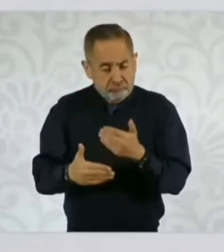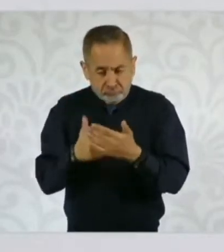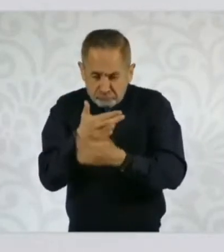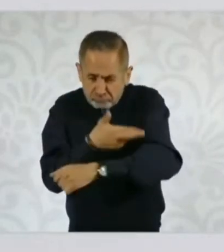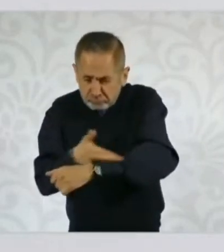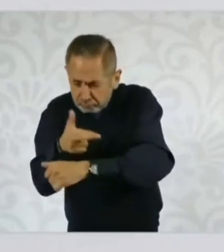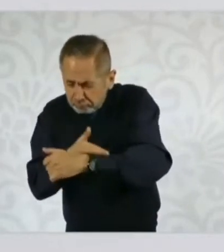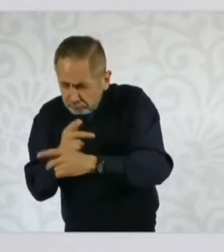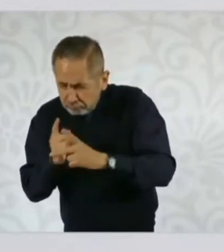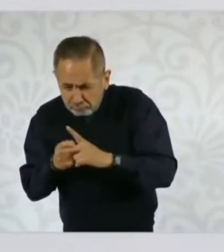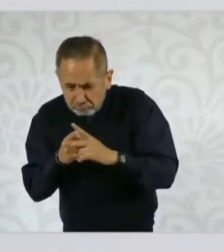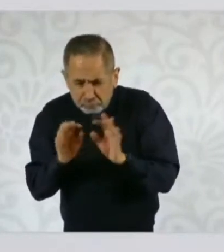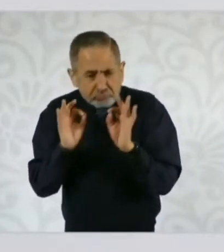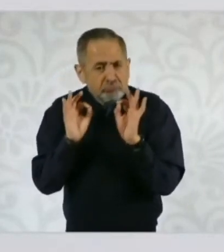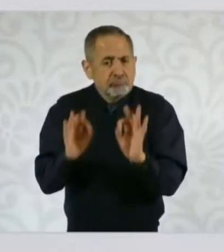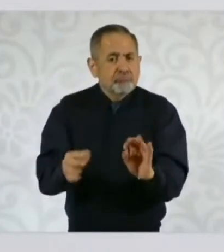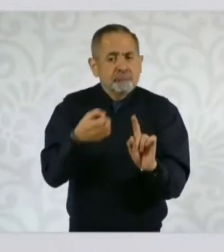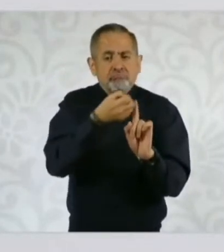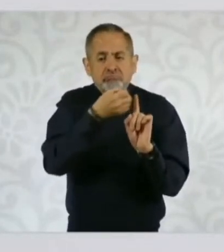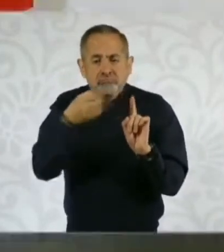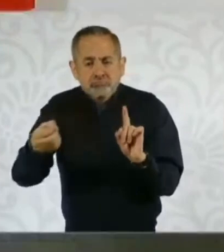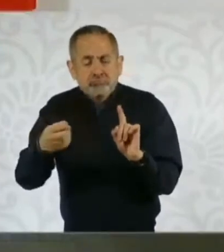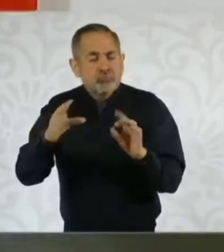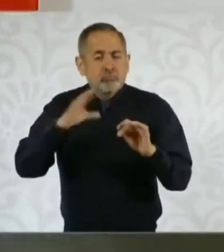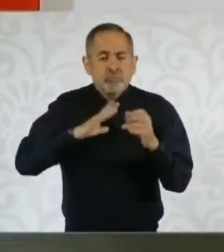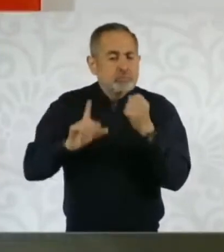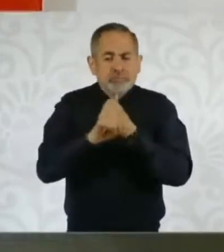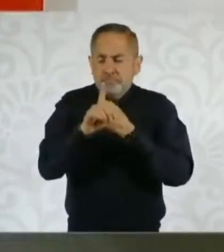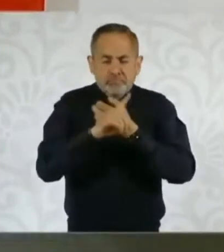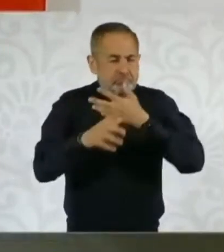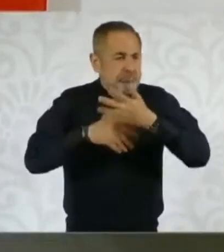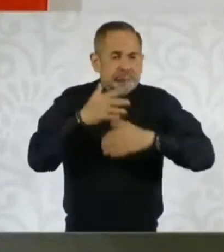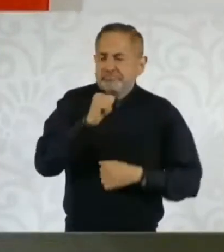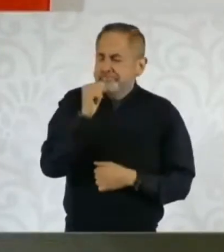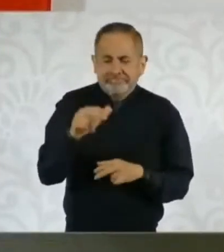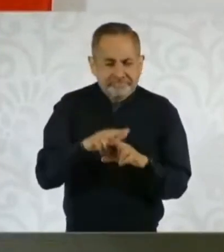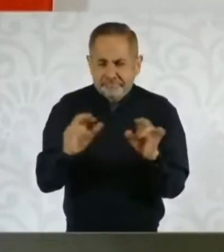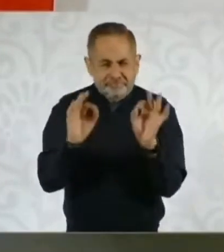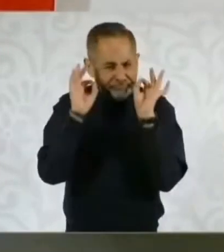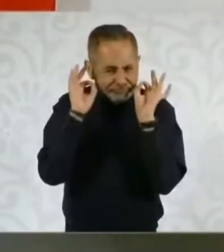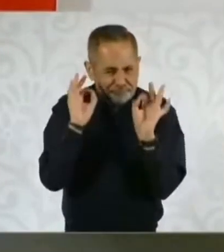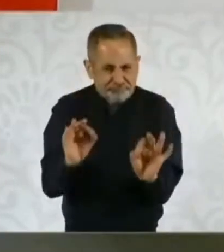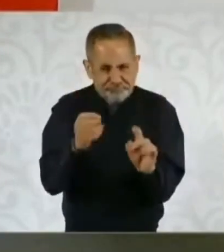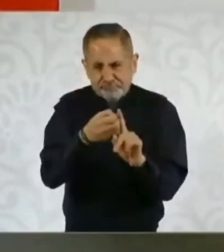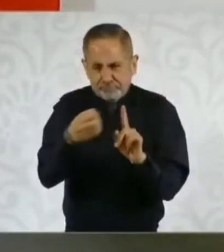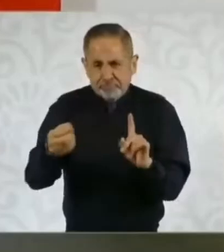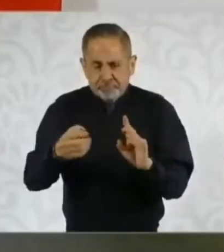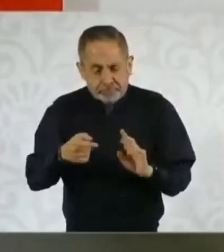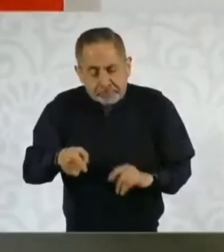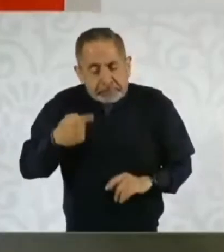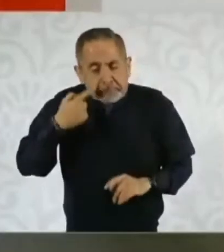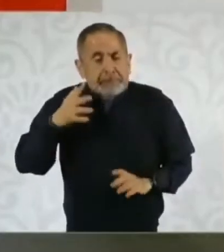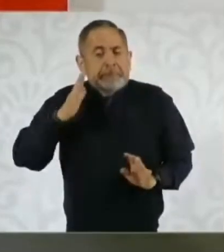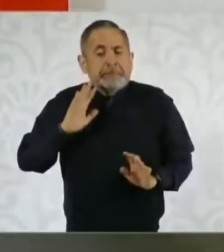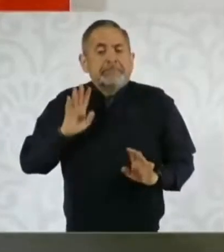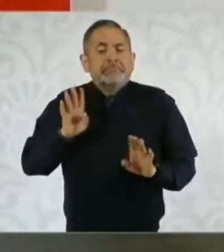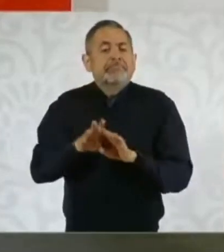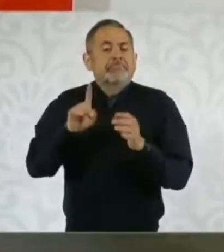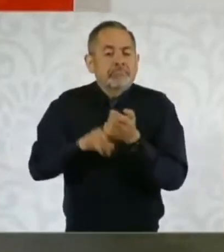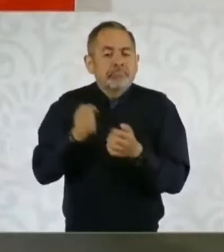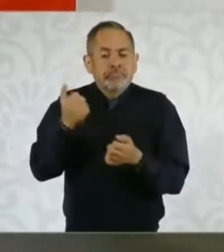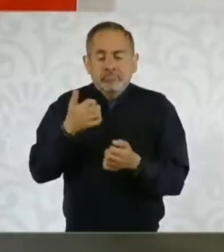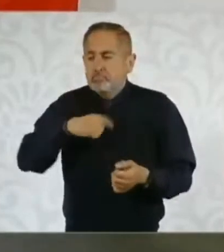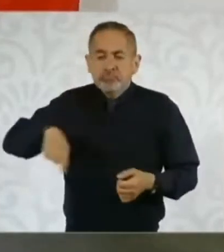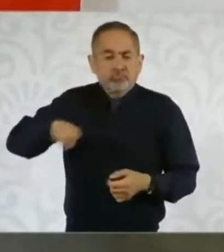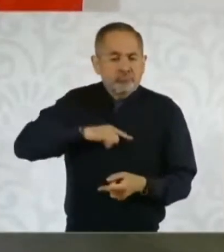todo en orden y no va a haber ningún problema y ahí vamos a ver cuál es el déficit